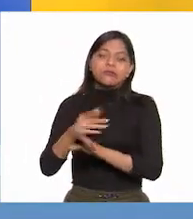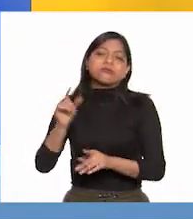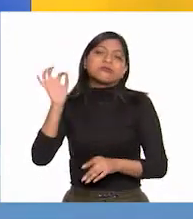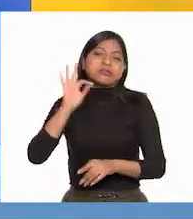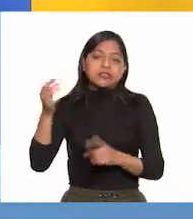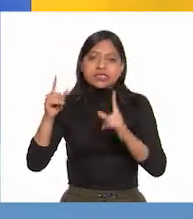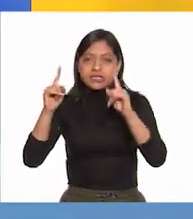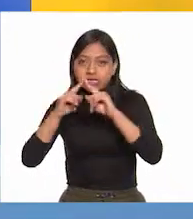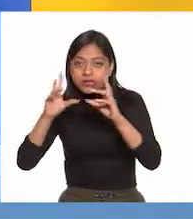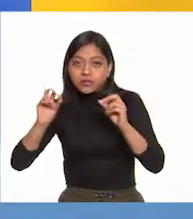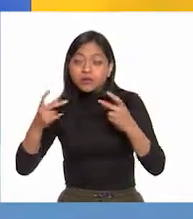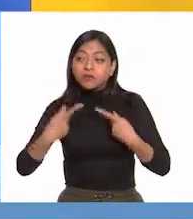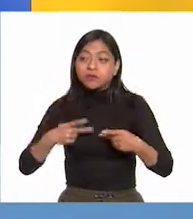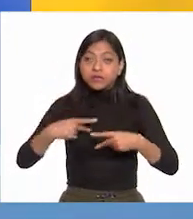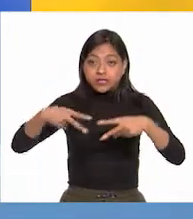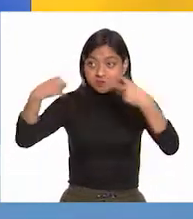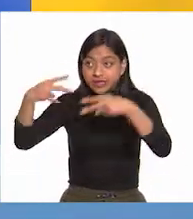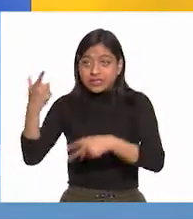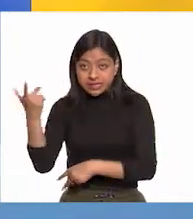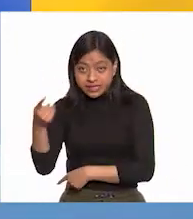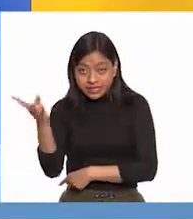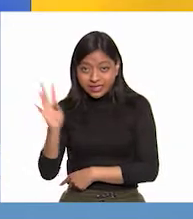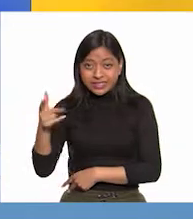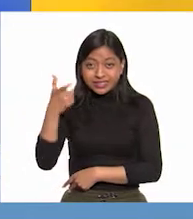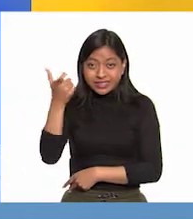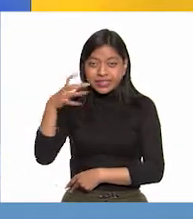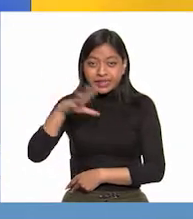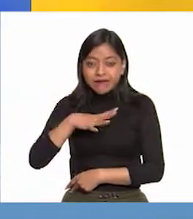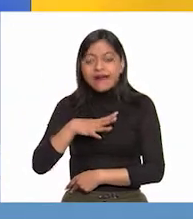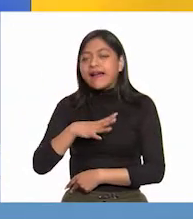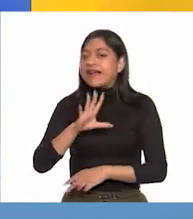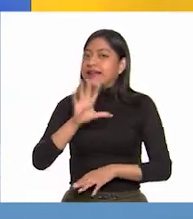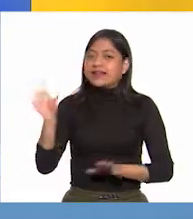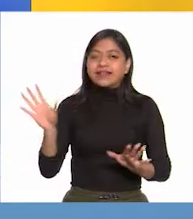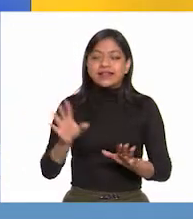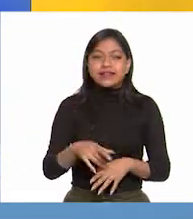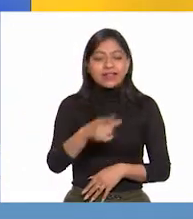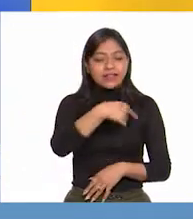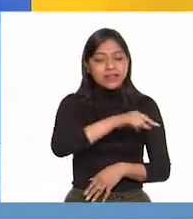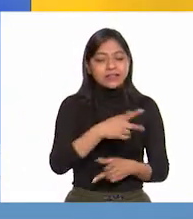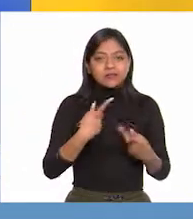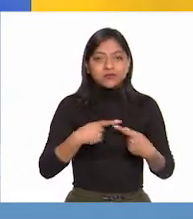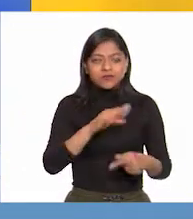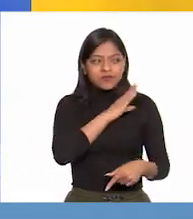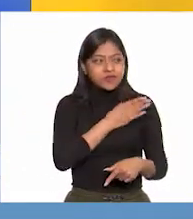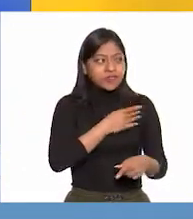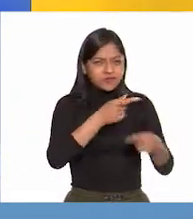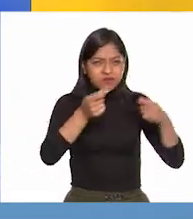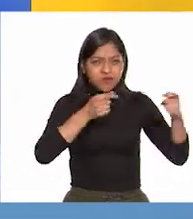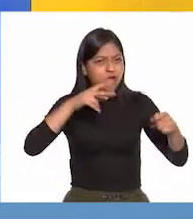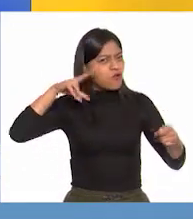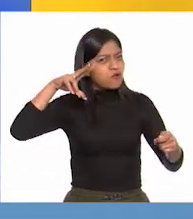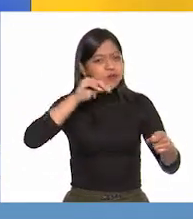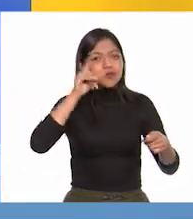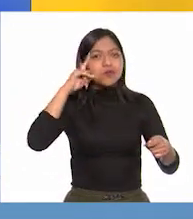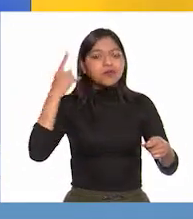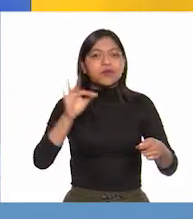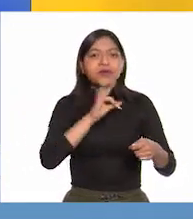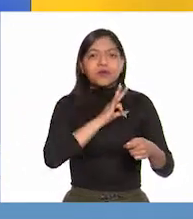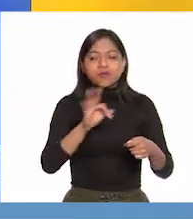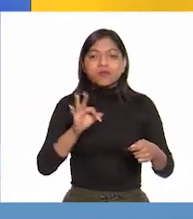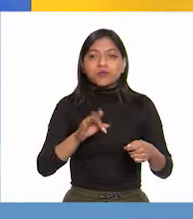o los comerciantes. Estos grupos de poder decidieron terminar con el dominio español para seguir conservando su